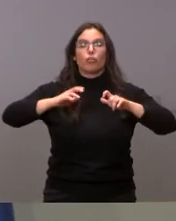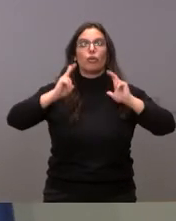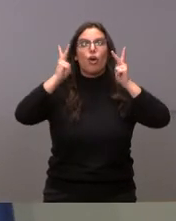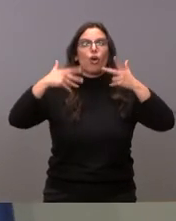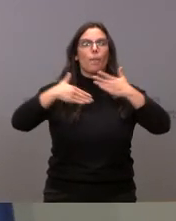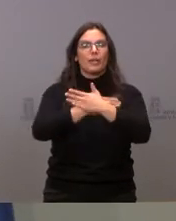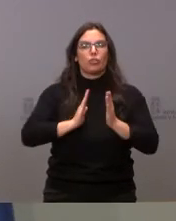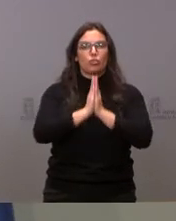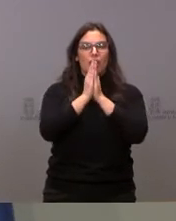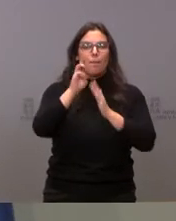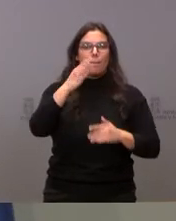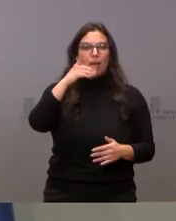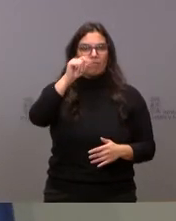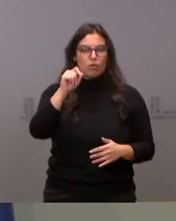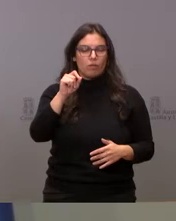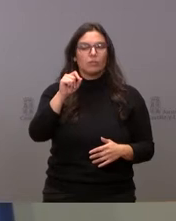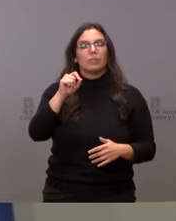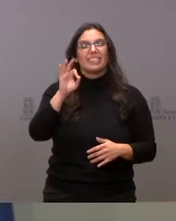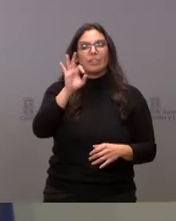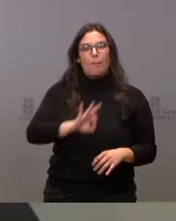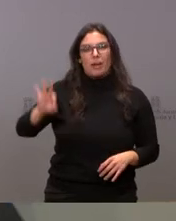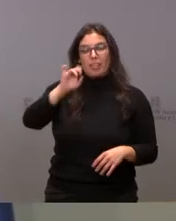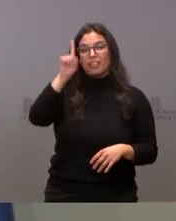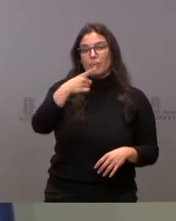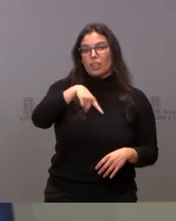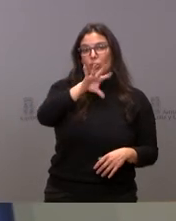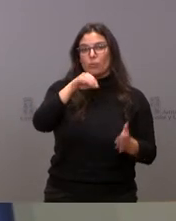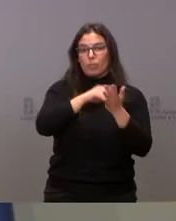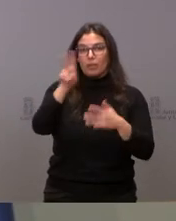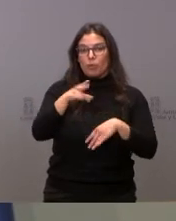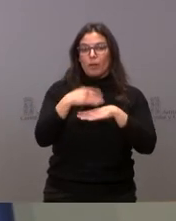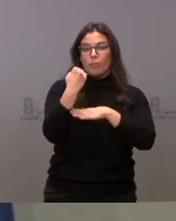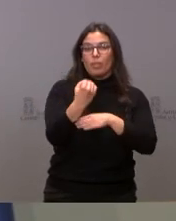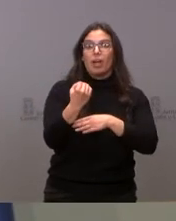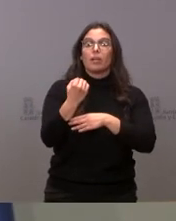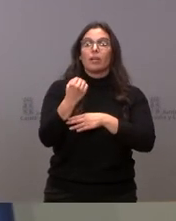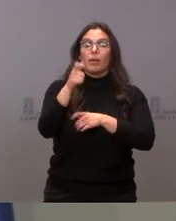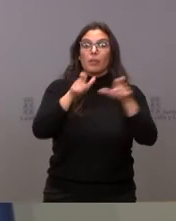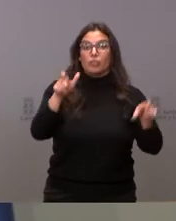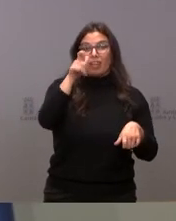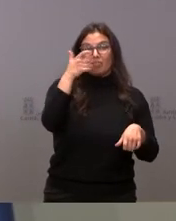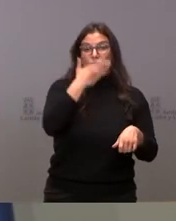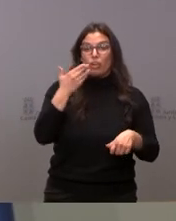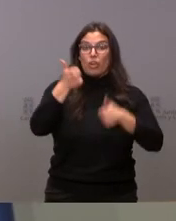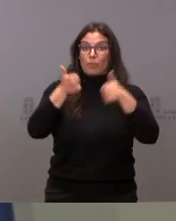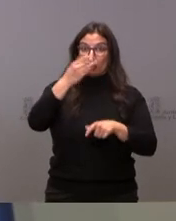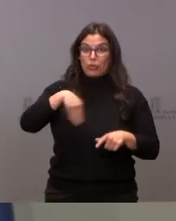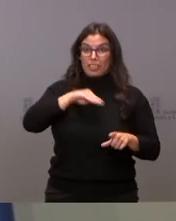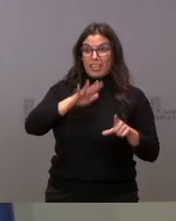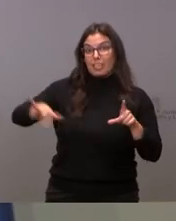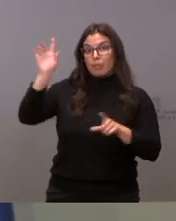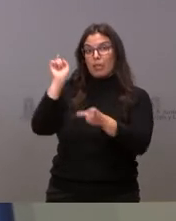en Palencia. 150.000 euros para apoyar la participación de los deportistas en edad escolar en los campeonatos de España en el año